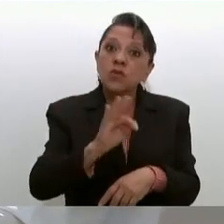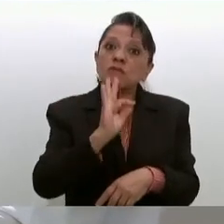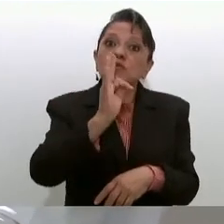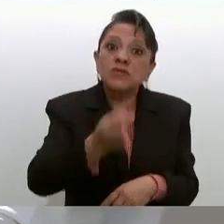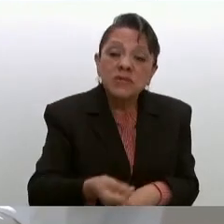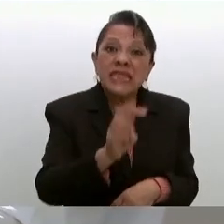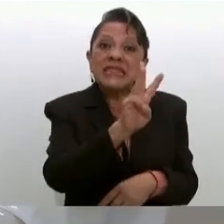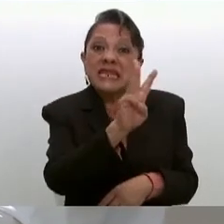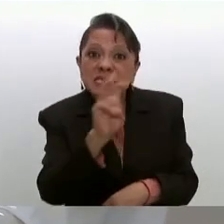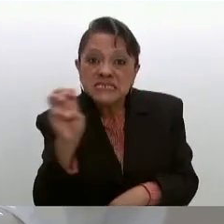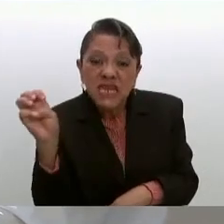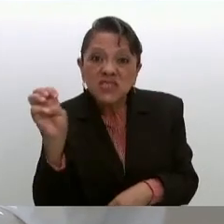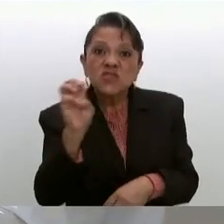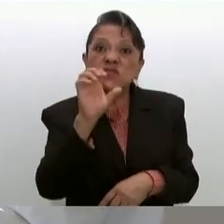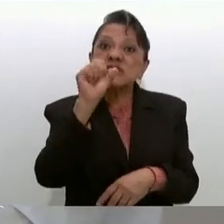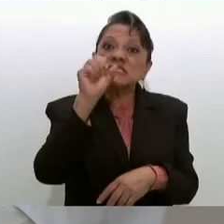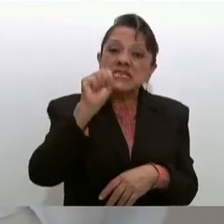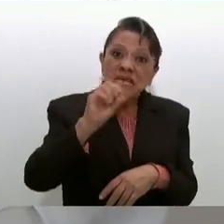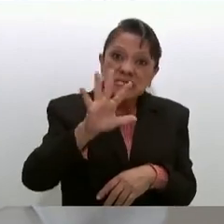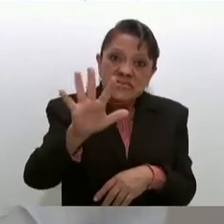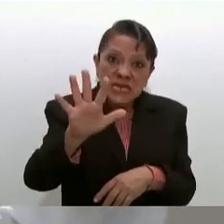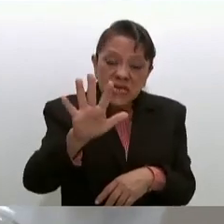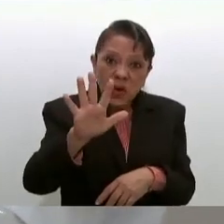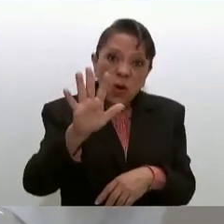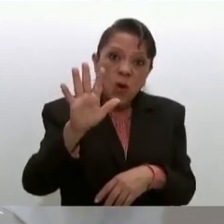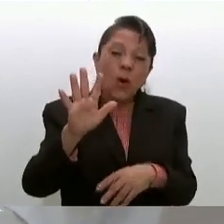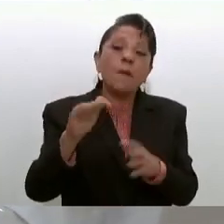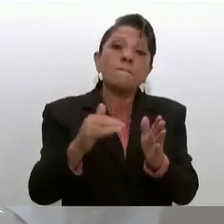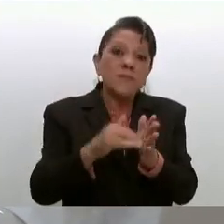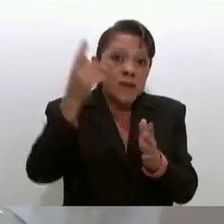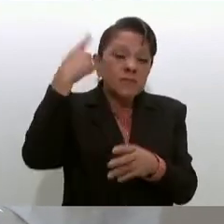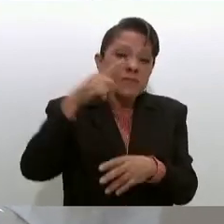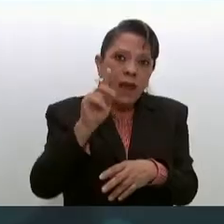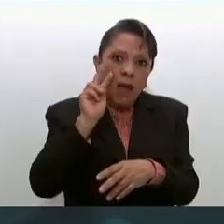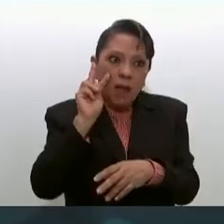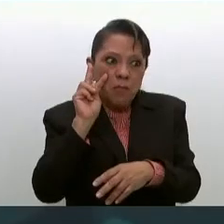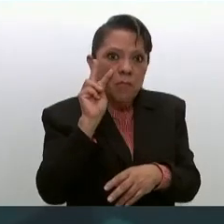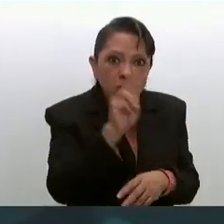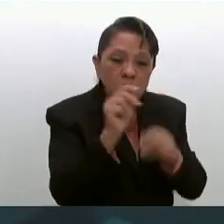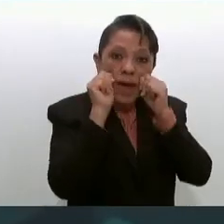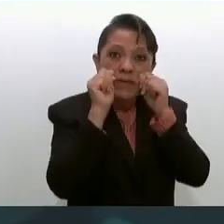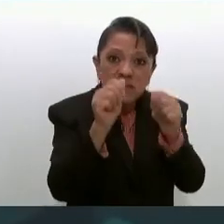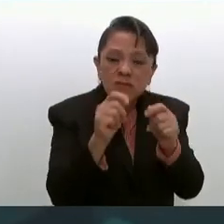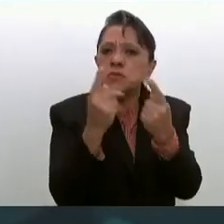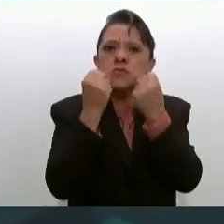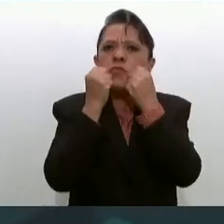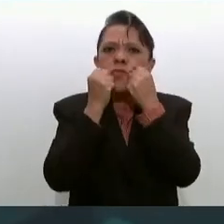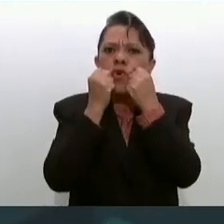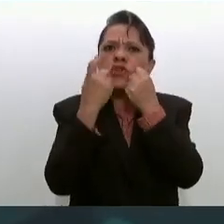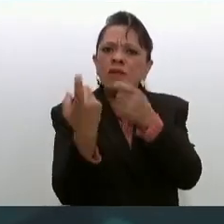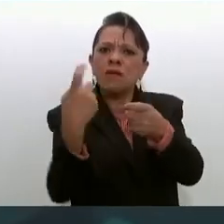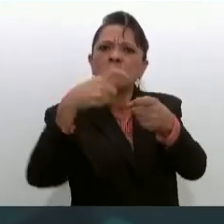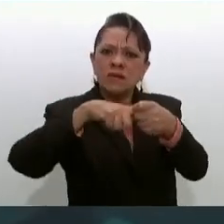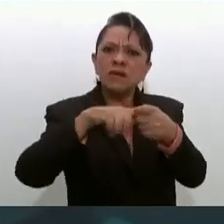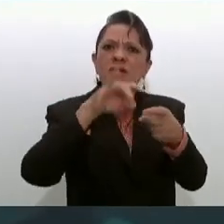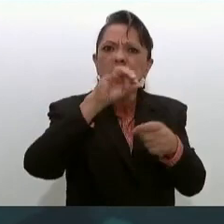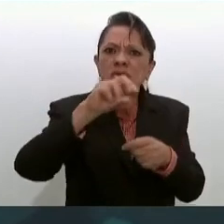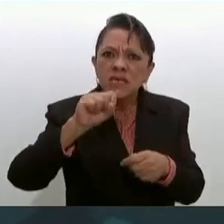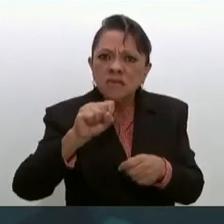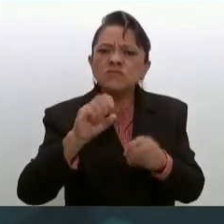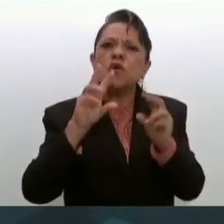graves por COVID-19. Lo mismo fueran derechohabientes o no fueran derechohabientes del IMSS. Hubo un día en agosto del